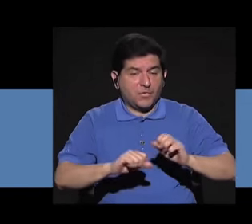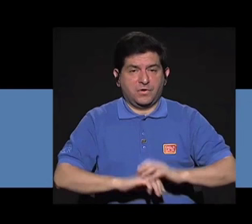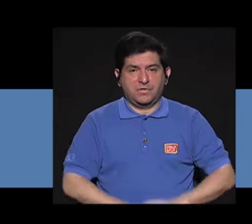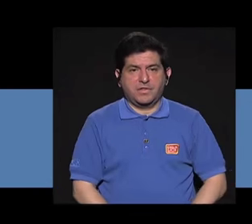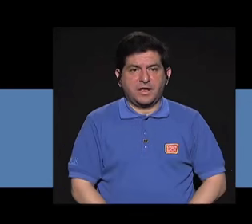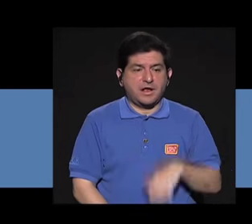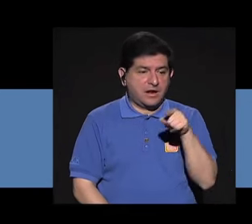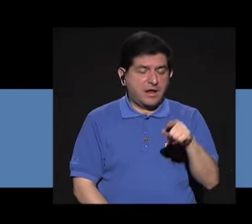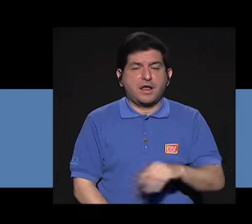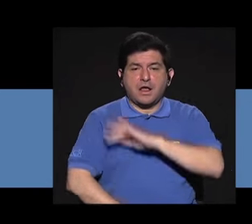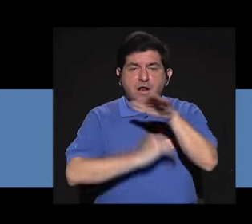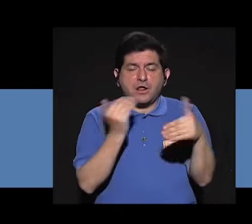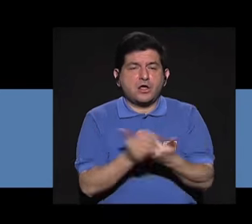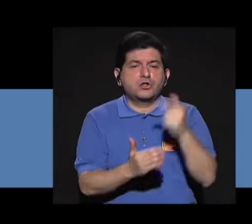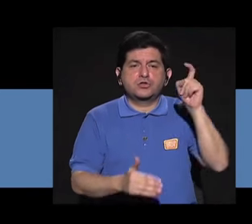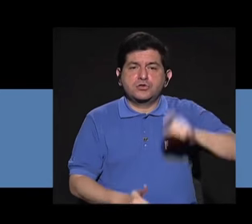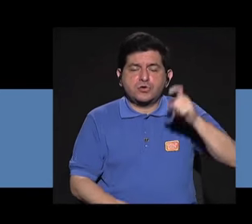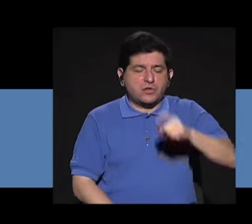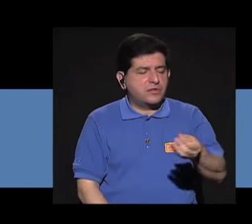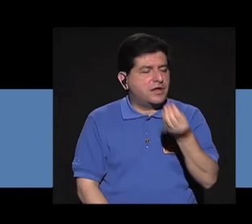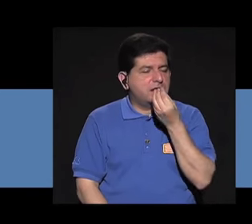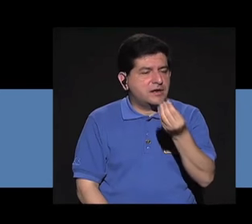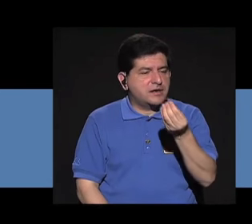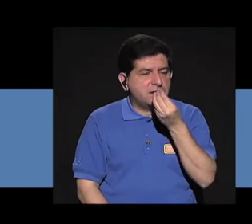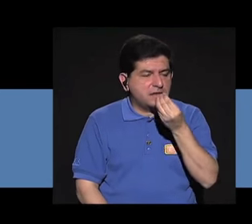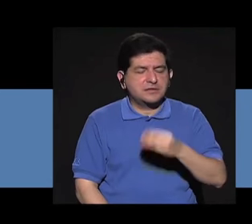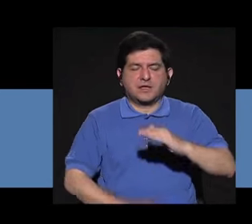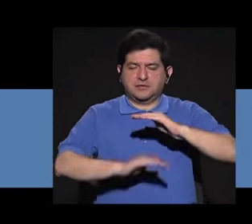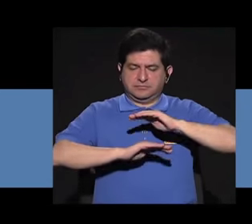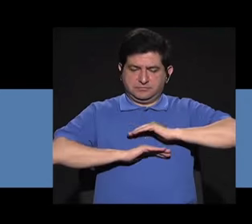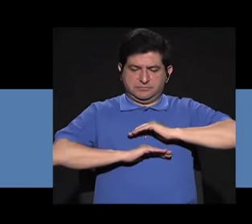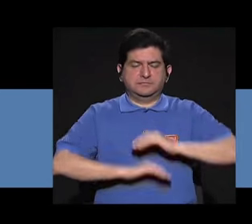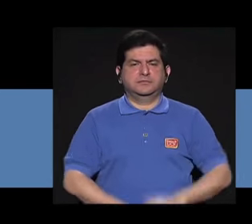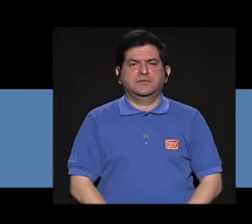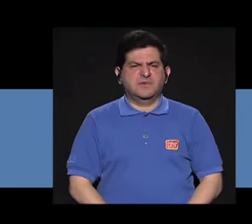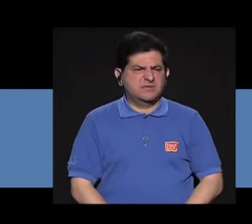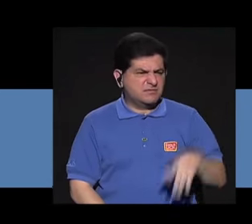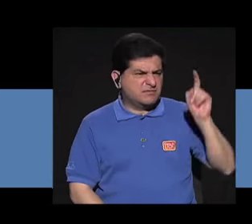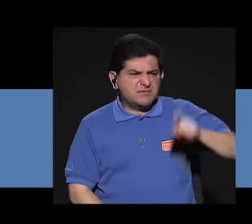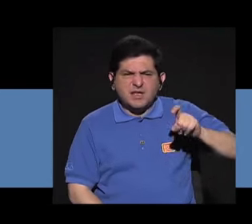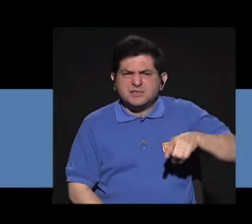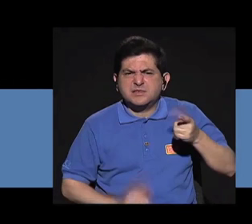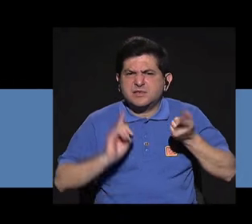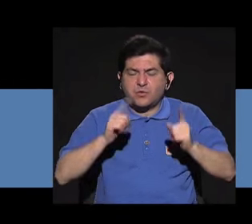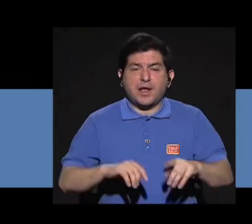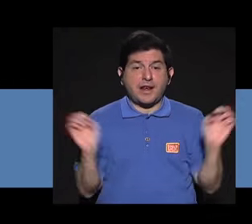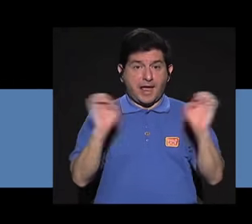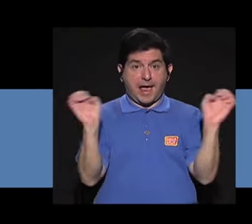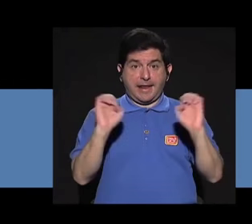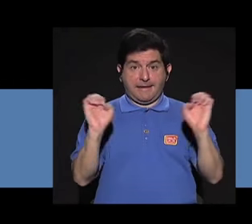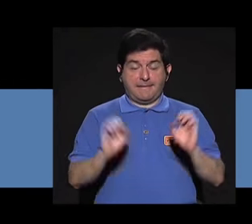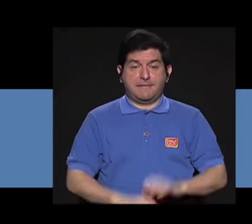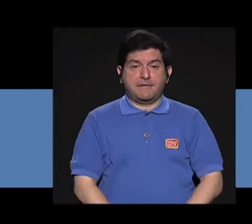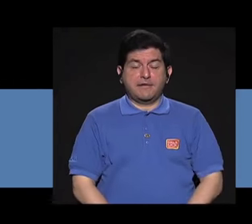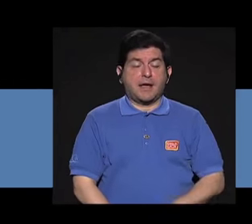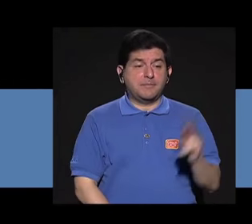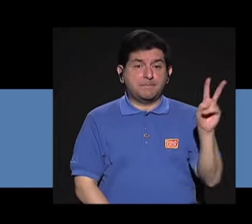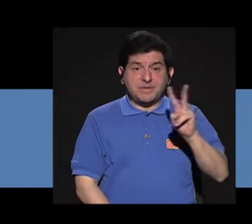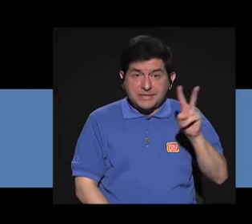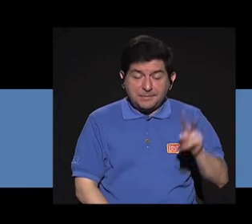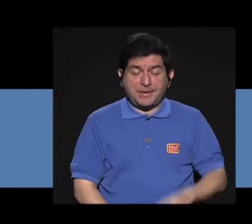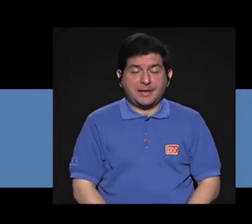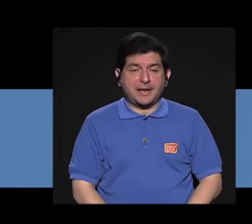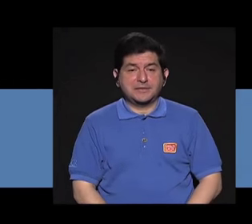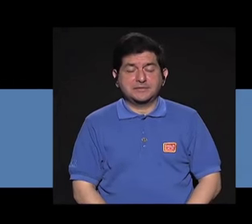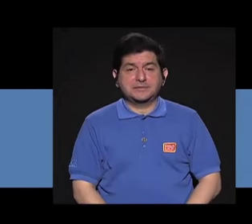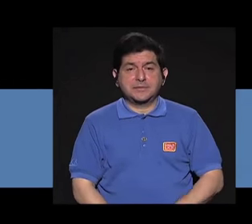suplir todas las necesidades nutricionales que se dan. ¿Qué son estas necesidades? Energía, todo lo que son